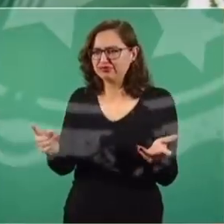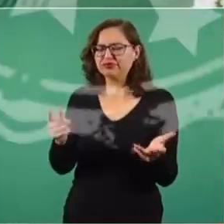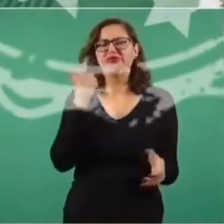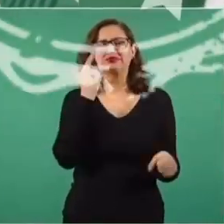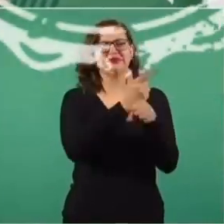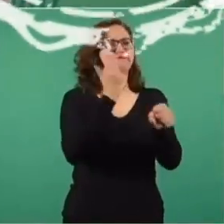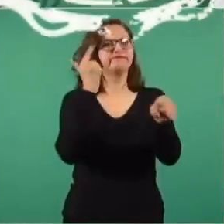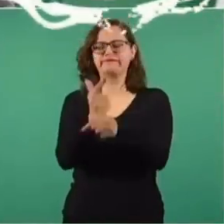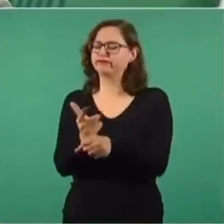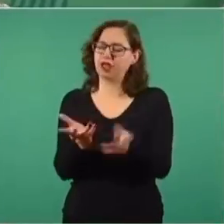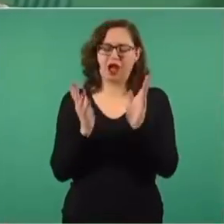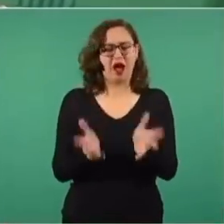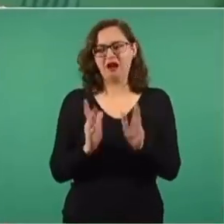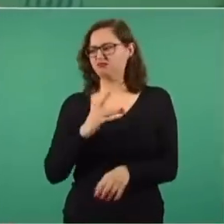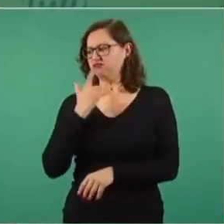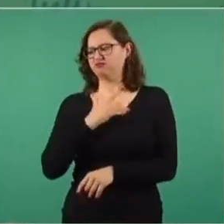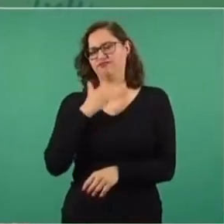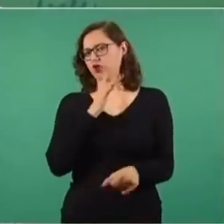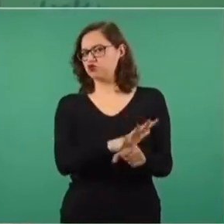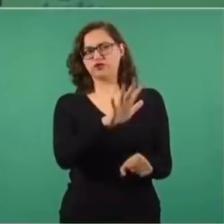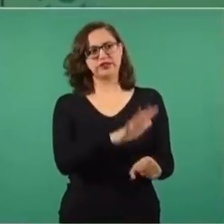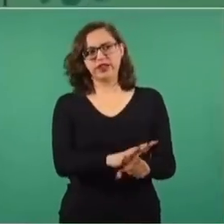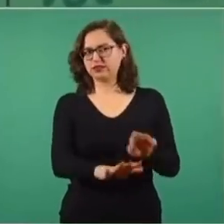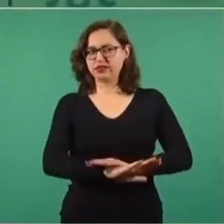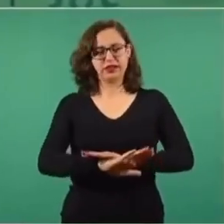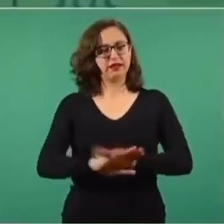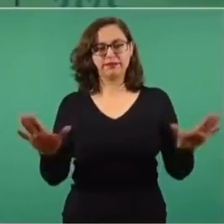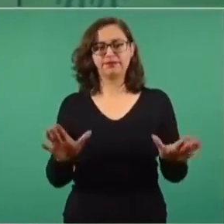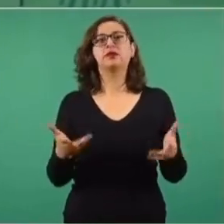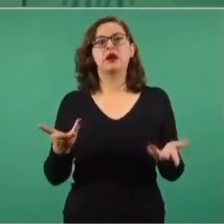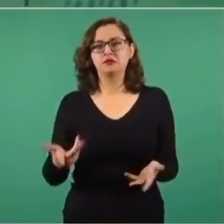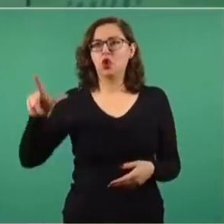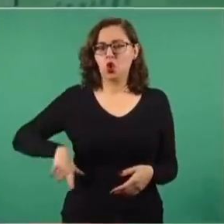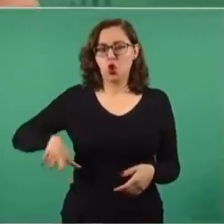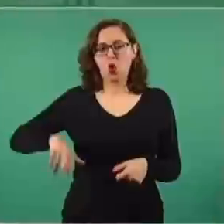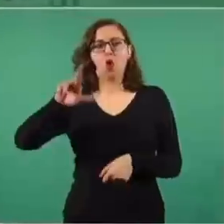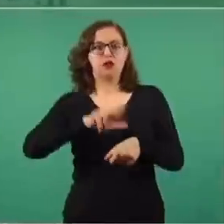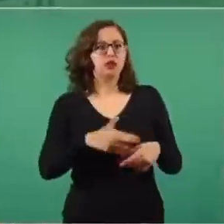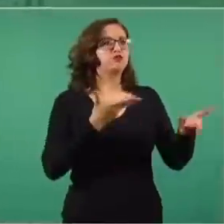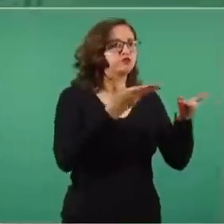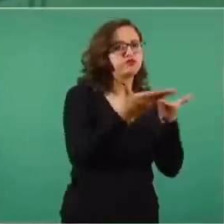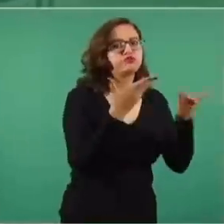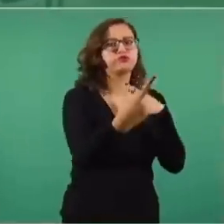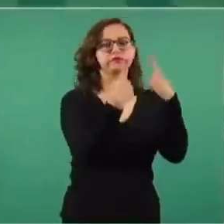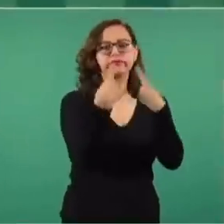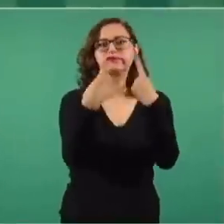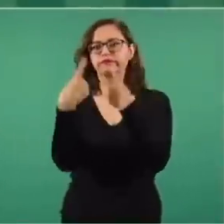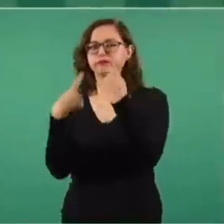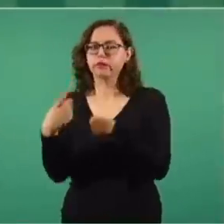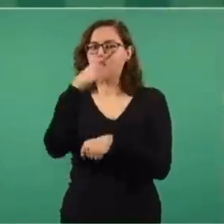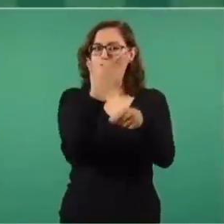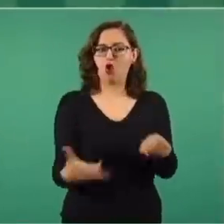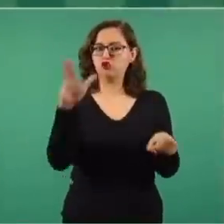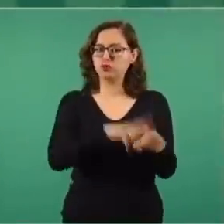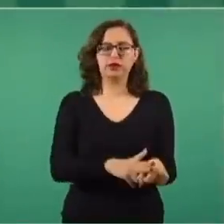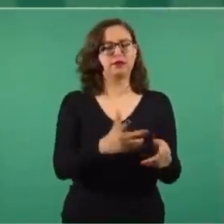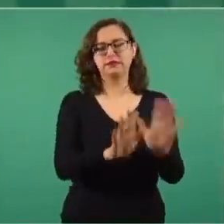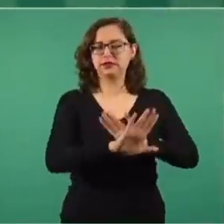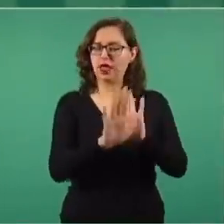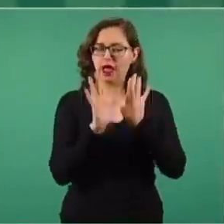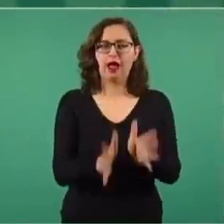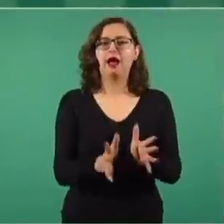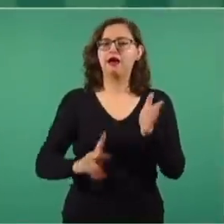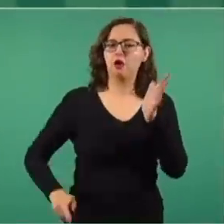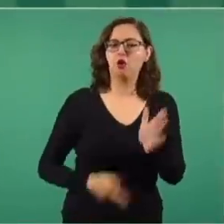Entonces, ahora estamos llegando a acuerdos, convenios con los gobernadores para que la federación se haga cargo de la